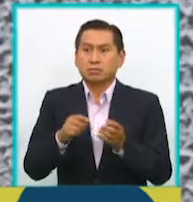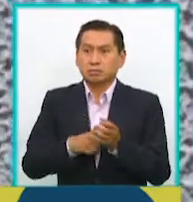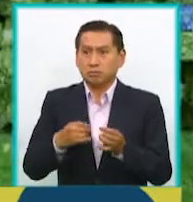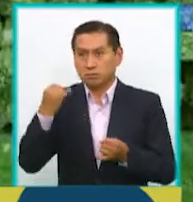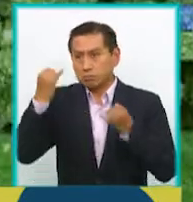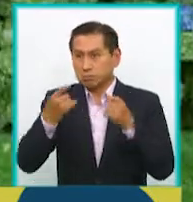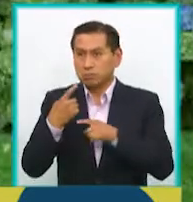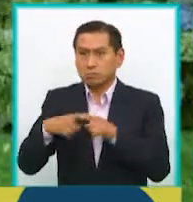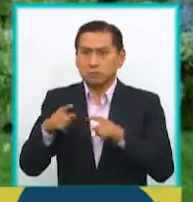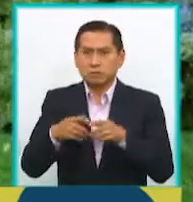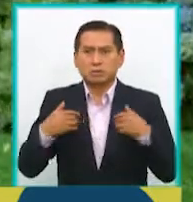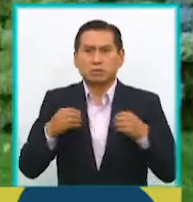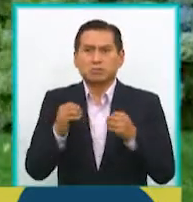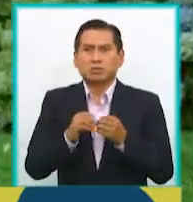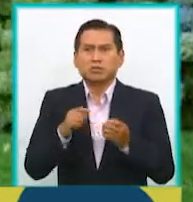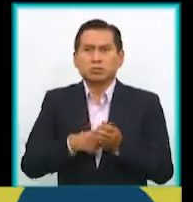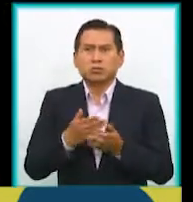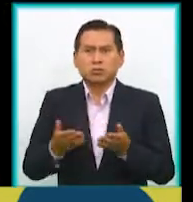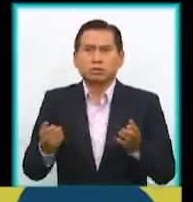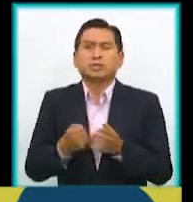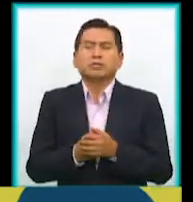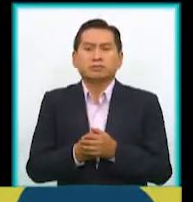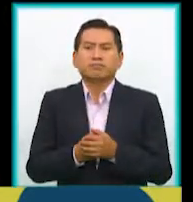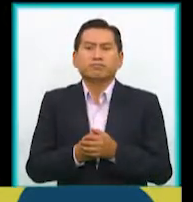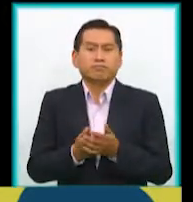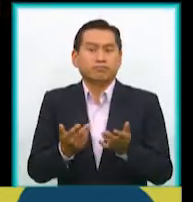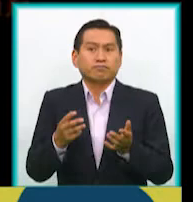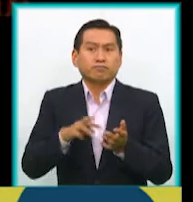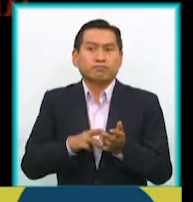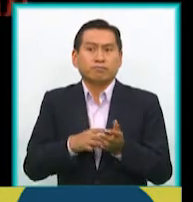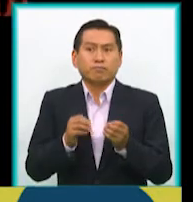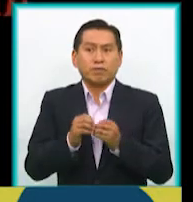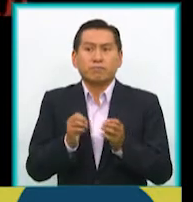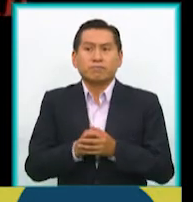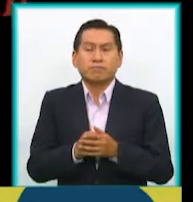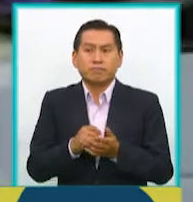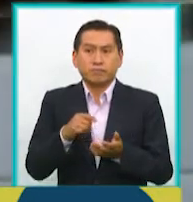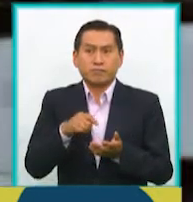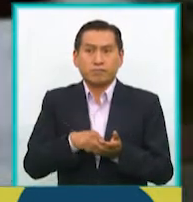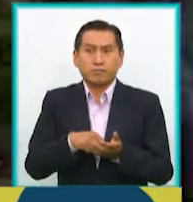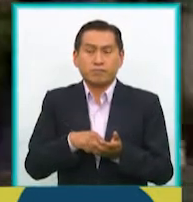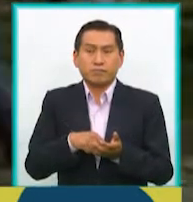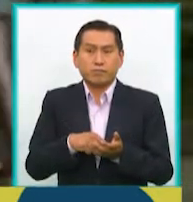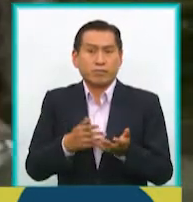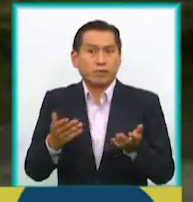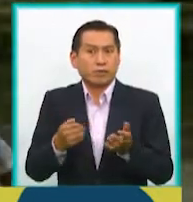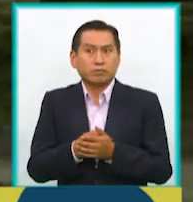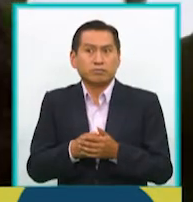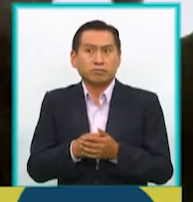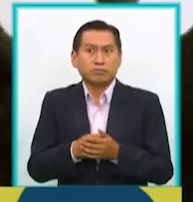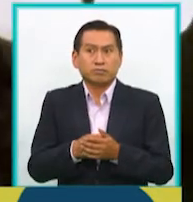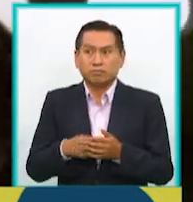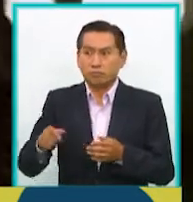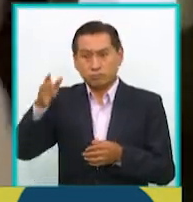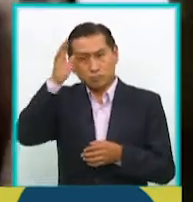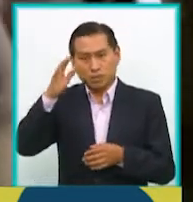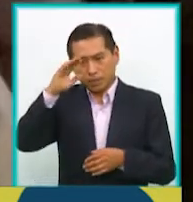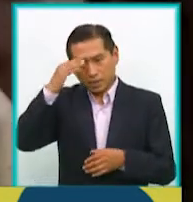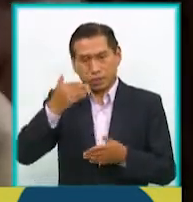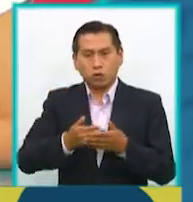ciertas cuestiones, como la que es evidente la relación entre padre e hijo.